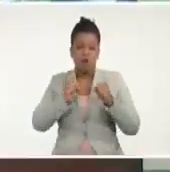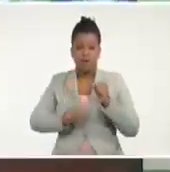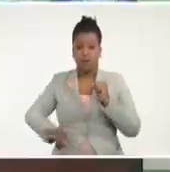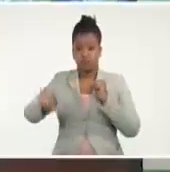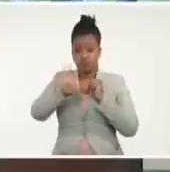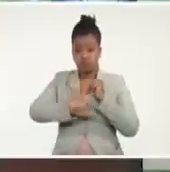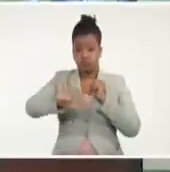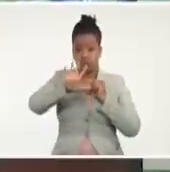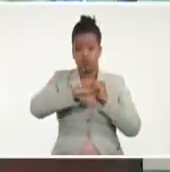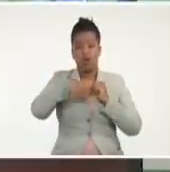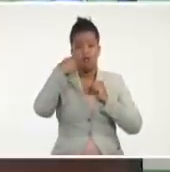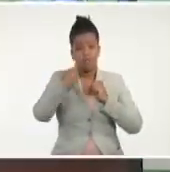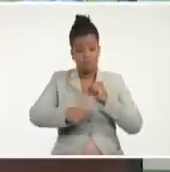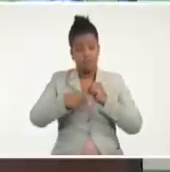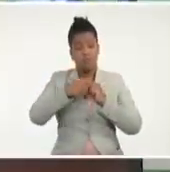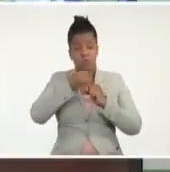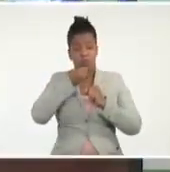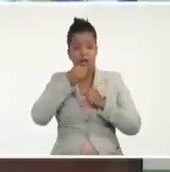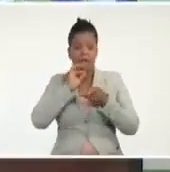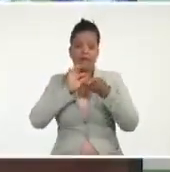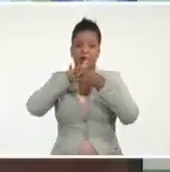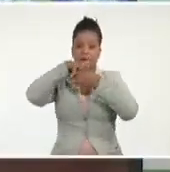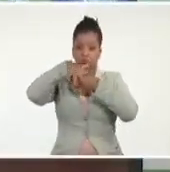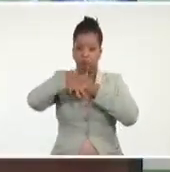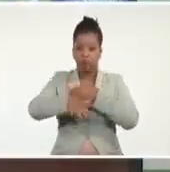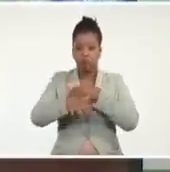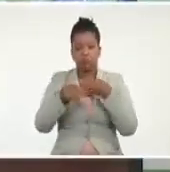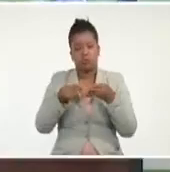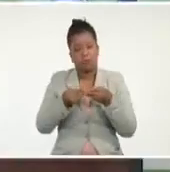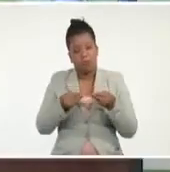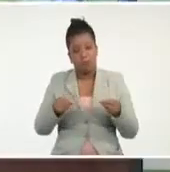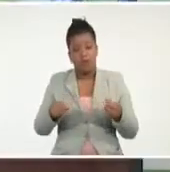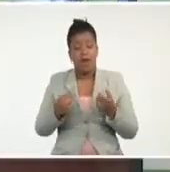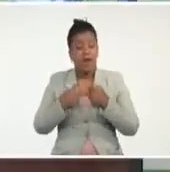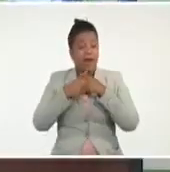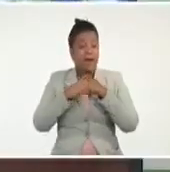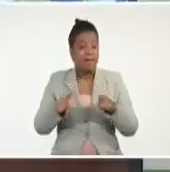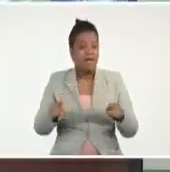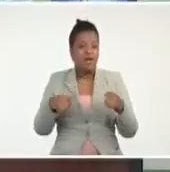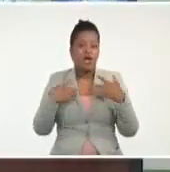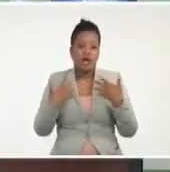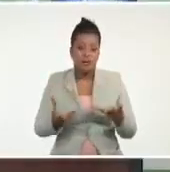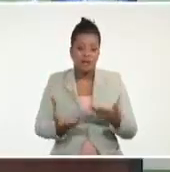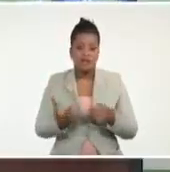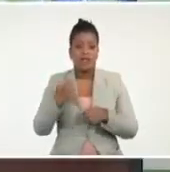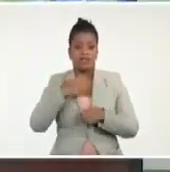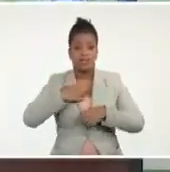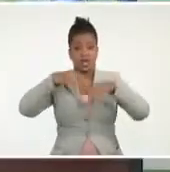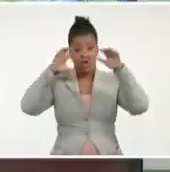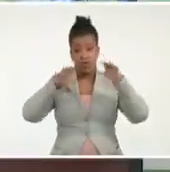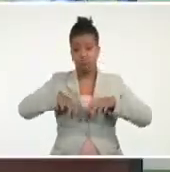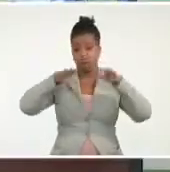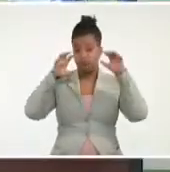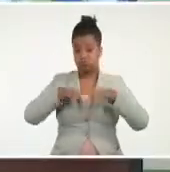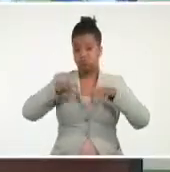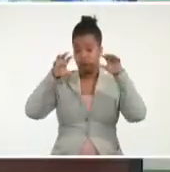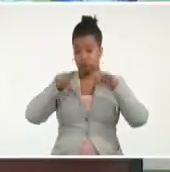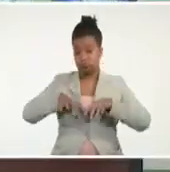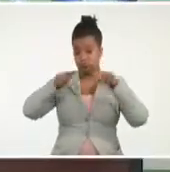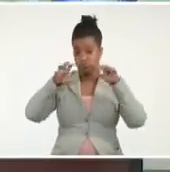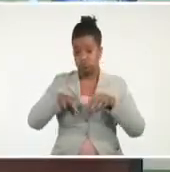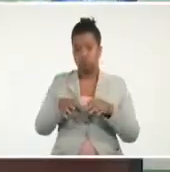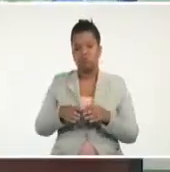tendríamos la inundación costera ligera. Pero ¿qué pasa? Que tenemos lluvias y